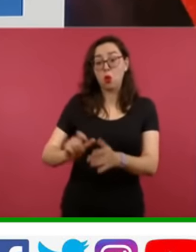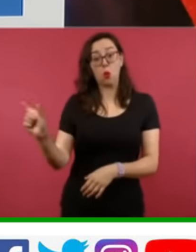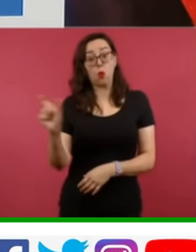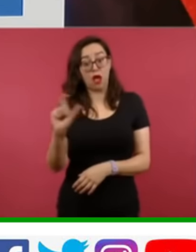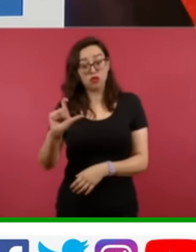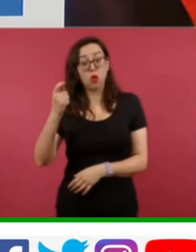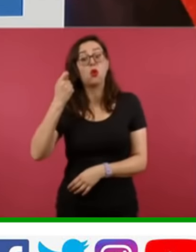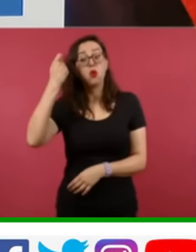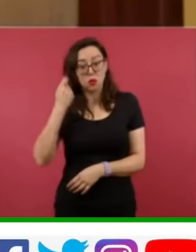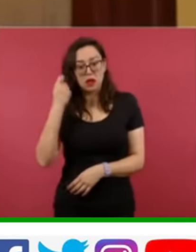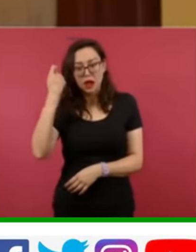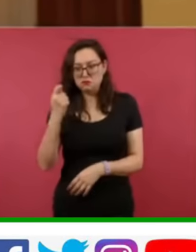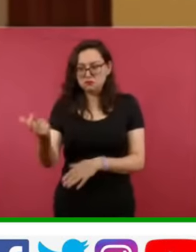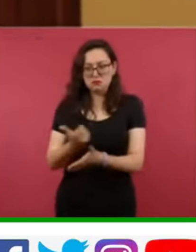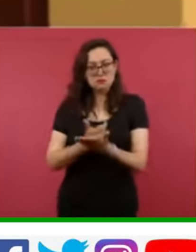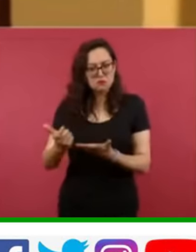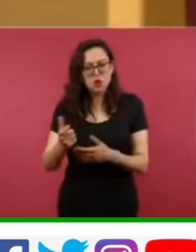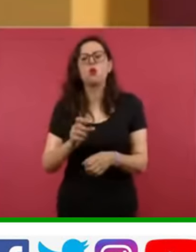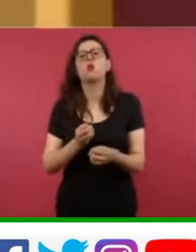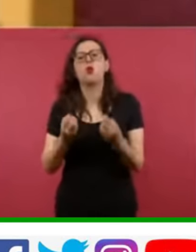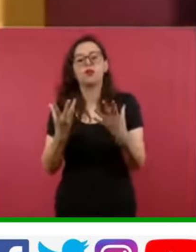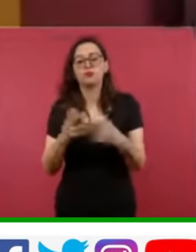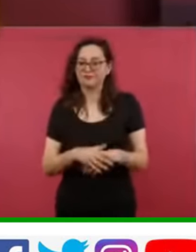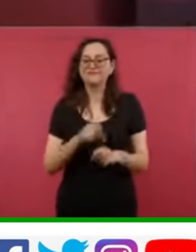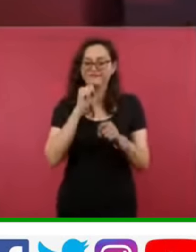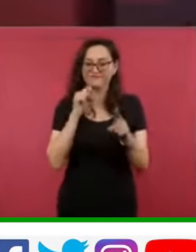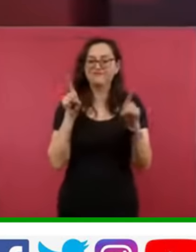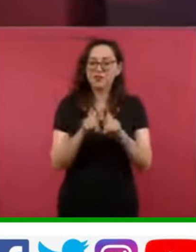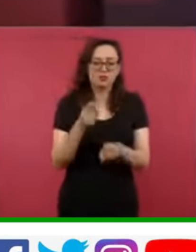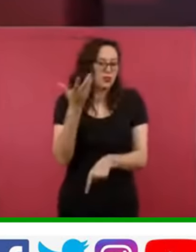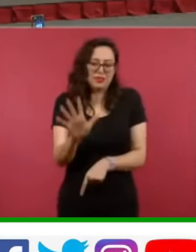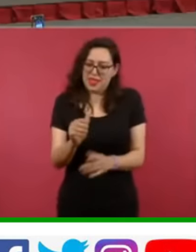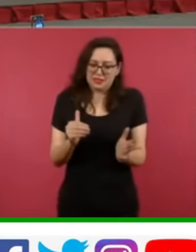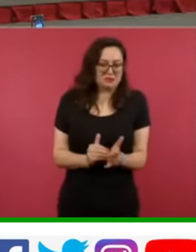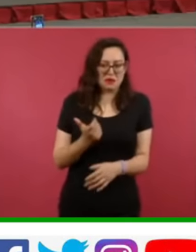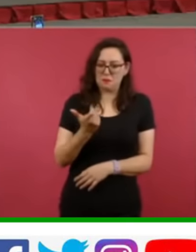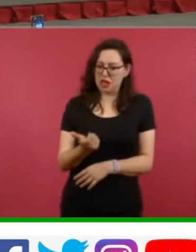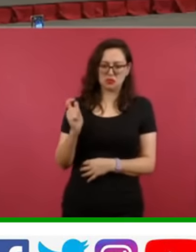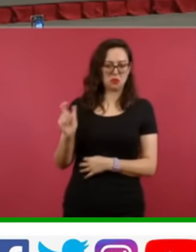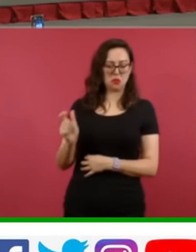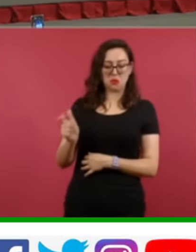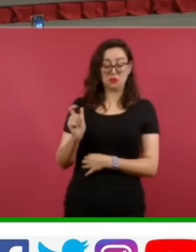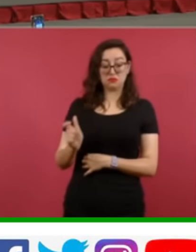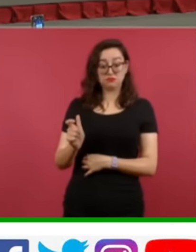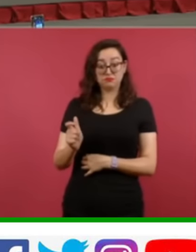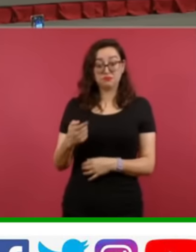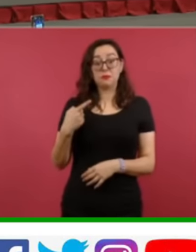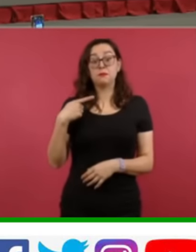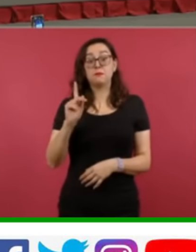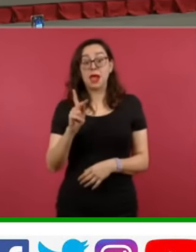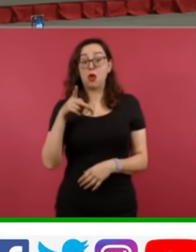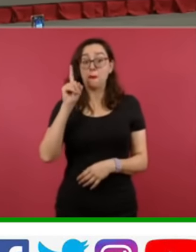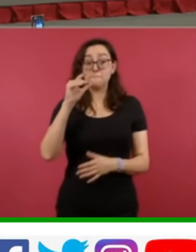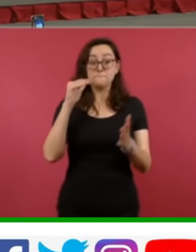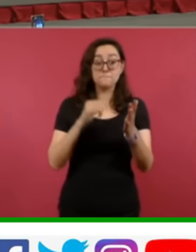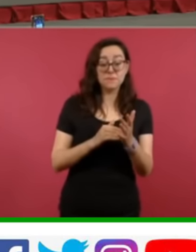de su salario. Esto hasta el 97. Adelante. En 1995,